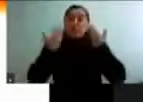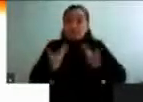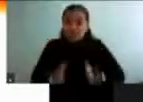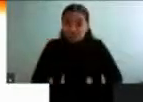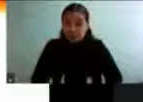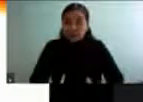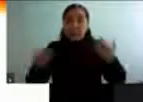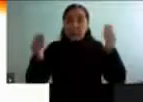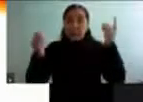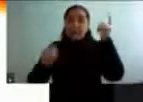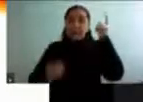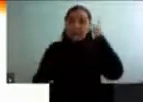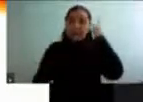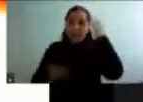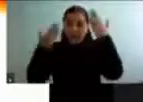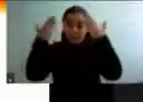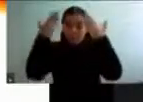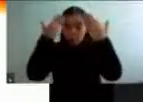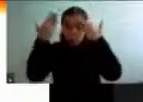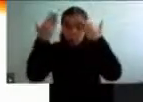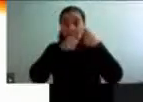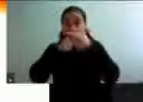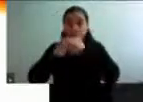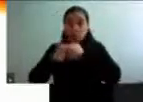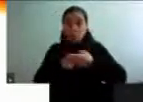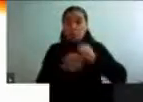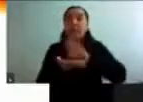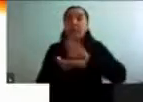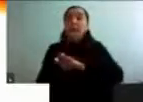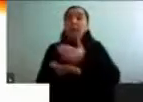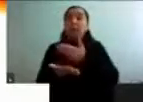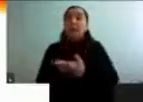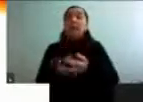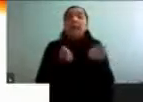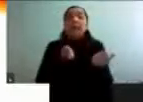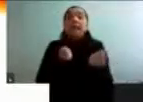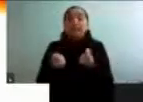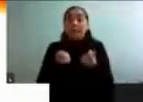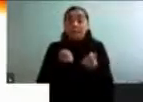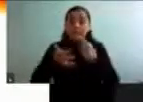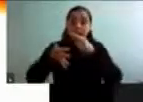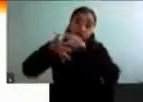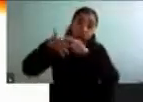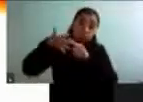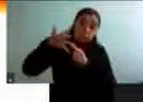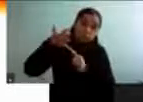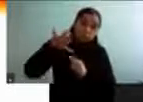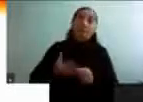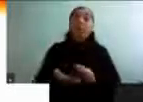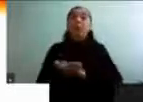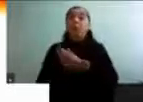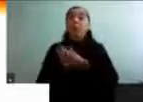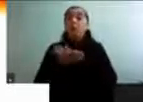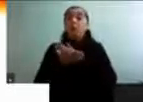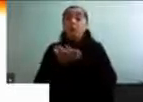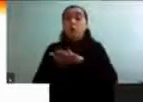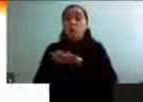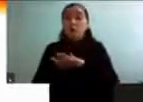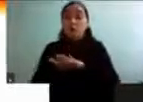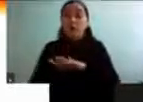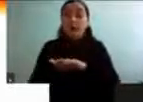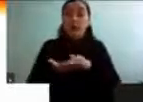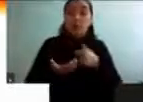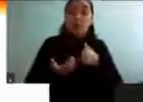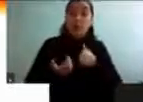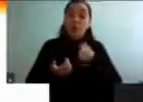psicológicas, sociales, sanitarias y económicas. Se ha asociado, por ejemplo, la interiorización negativa del